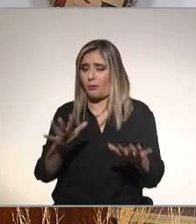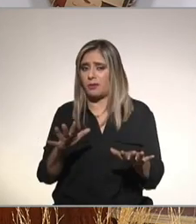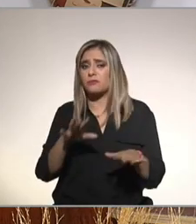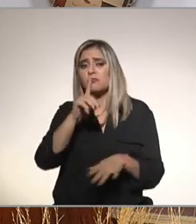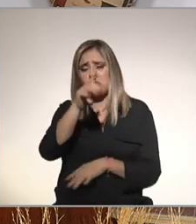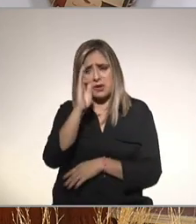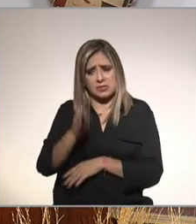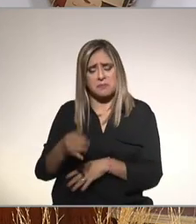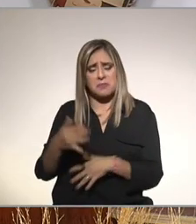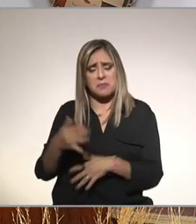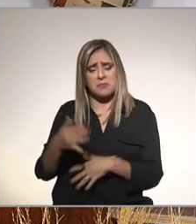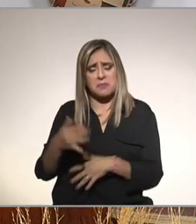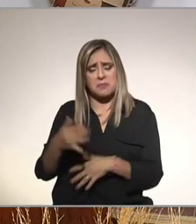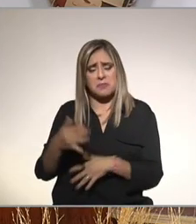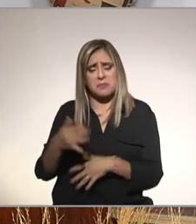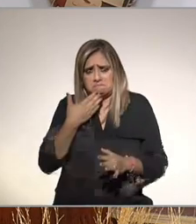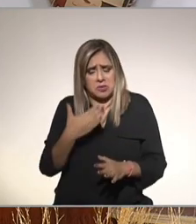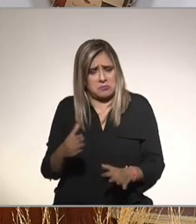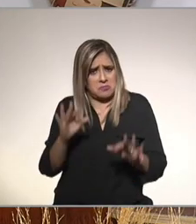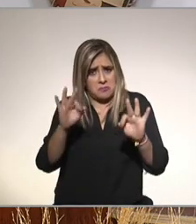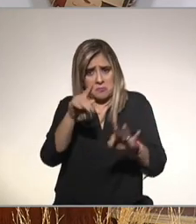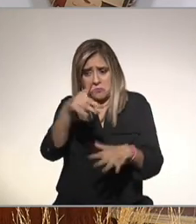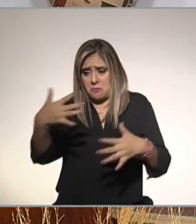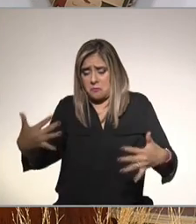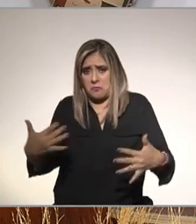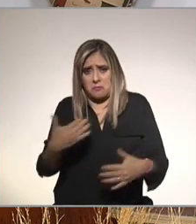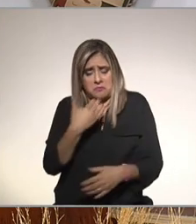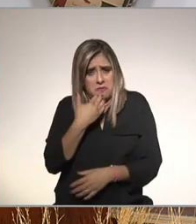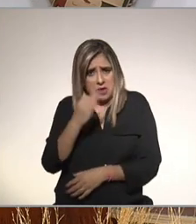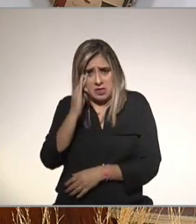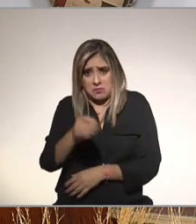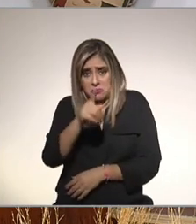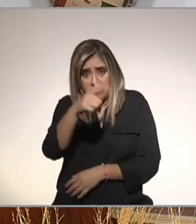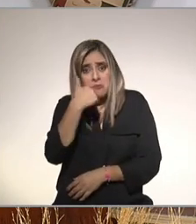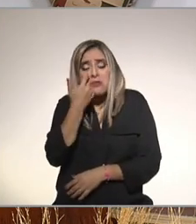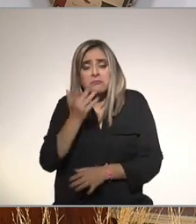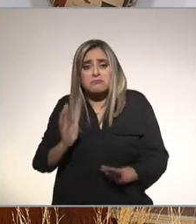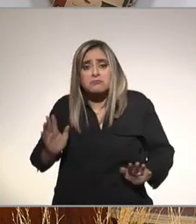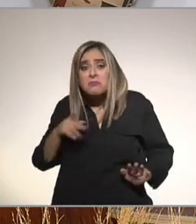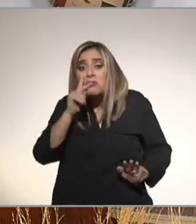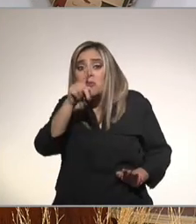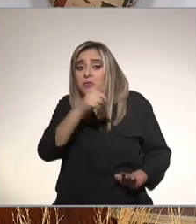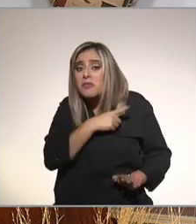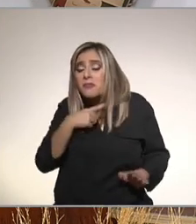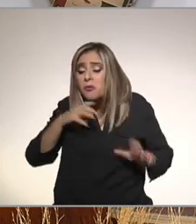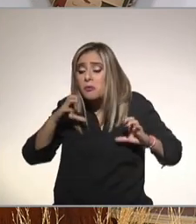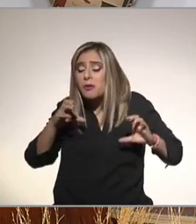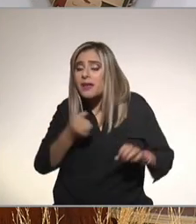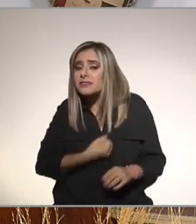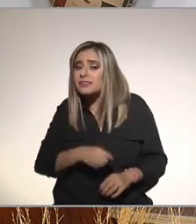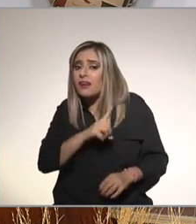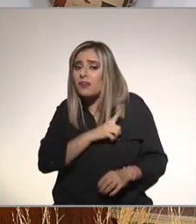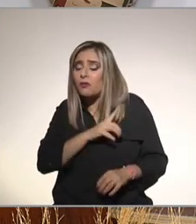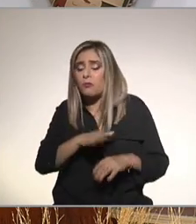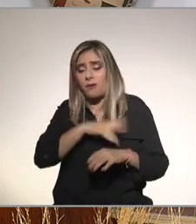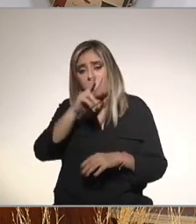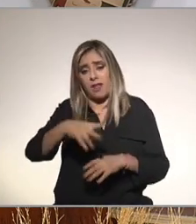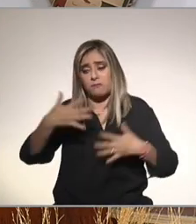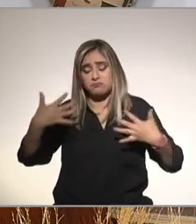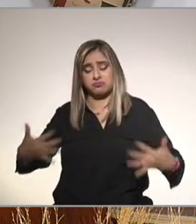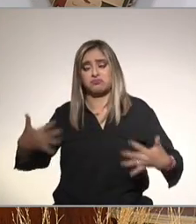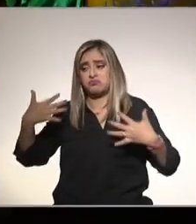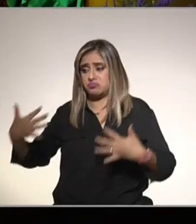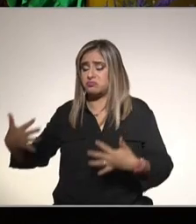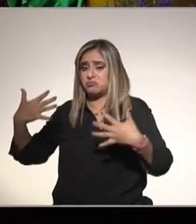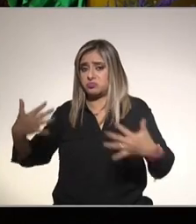aceptes tu peso está perfectamente bien pero que te concientices en cuidar tu salud porque tristemente el sobrepeso y la obesidad